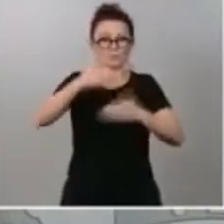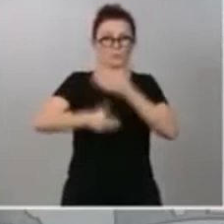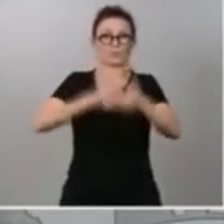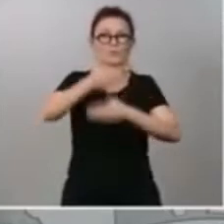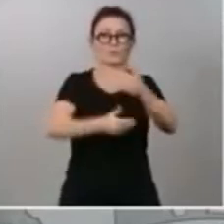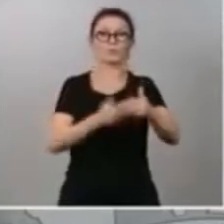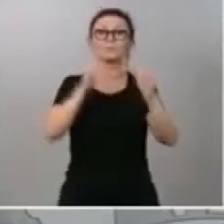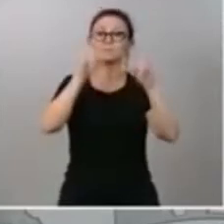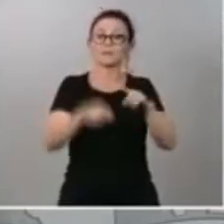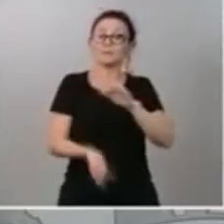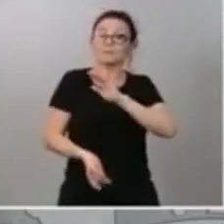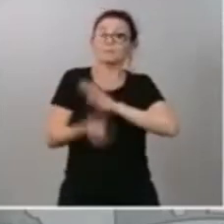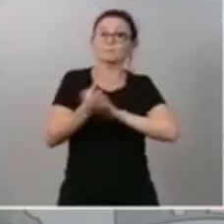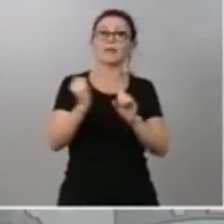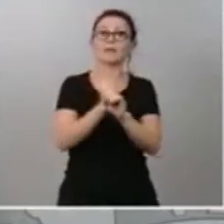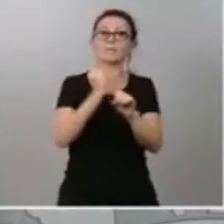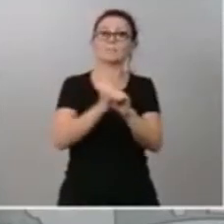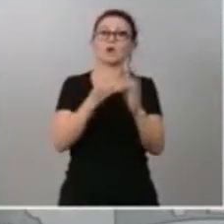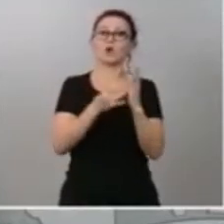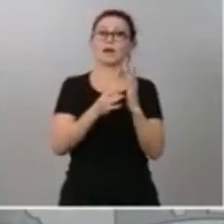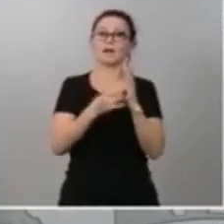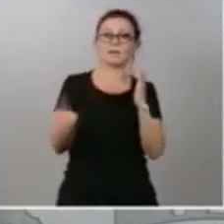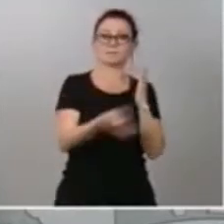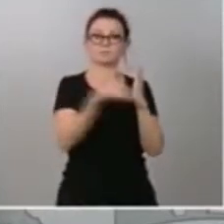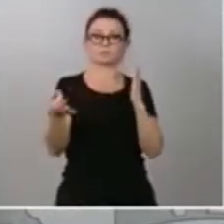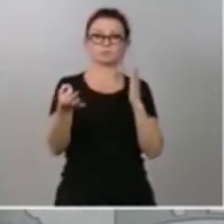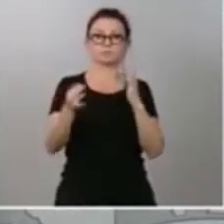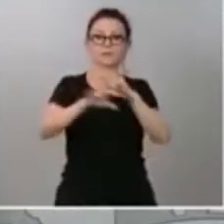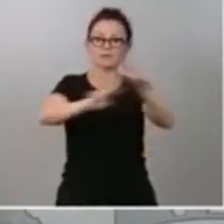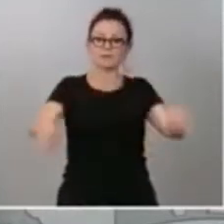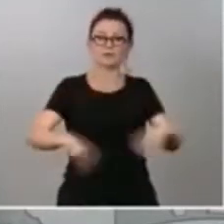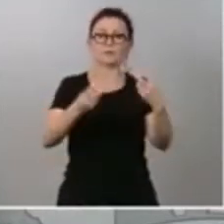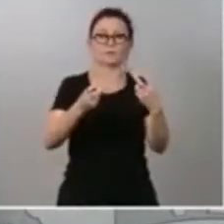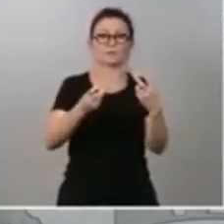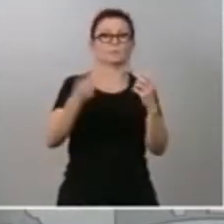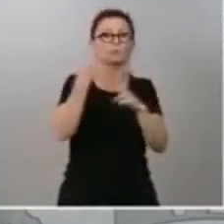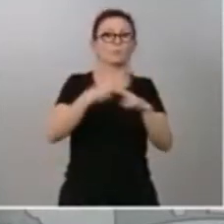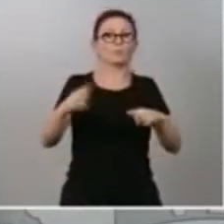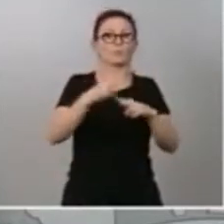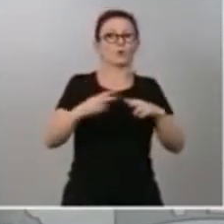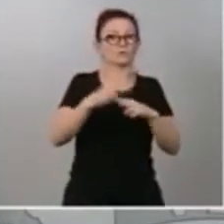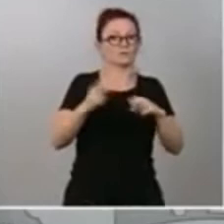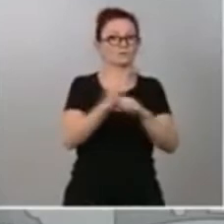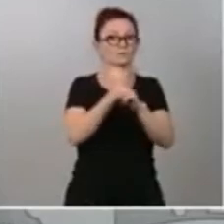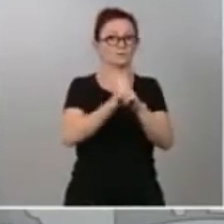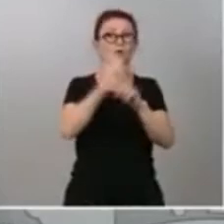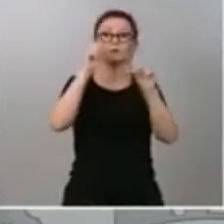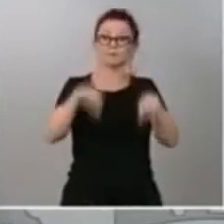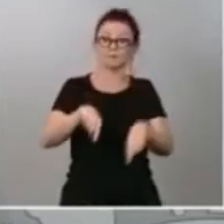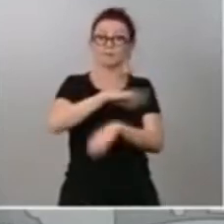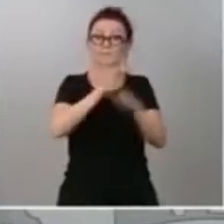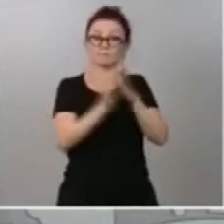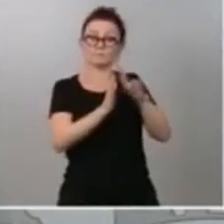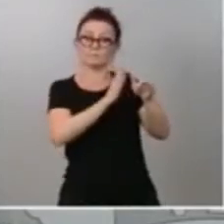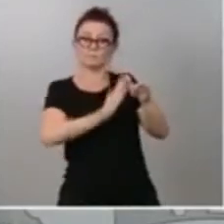a través de la renovación de las políticas activas de empleo, la consolidación de los expedientes de regulación temporal de empleo como una alternativa al despido,